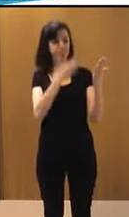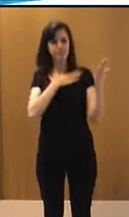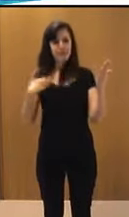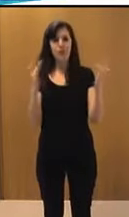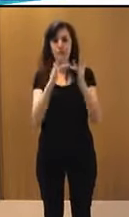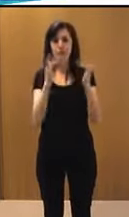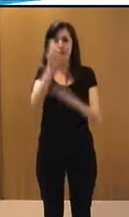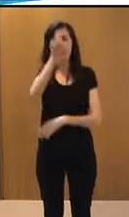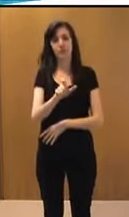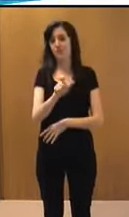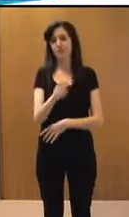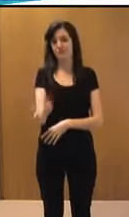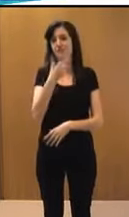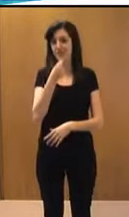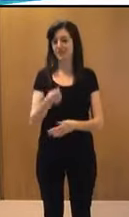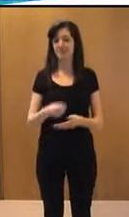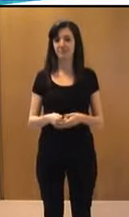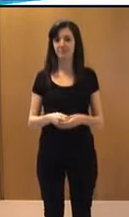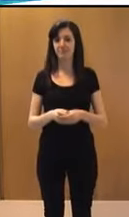alguno de ellos podéis hacerlo con facilidad.